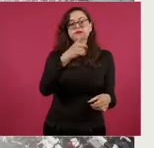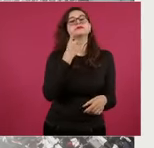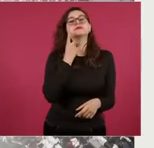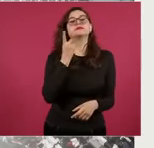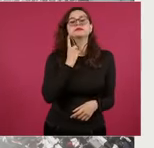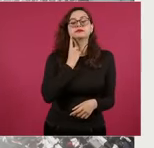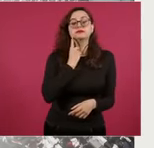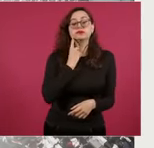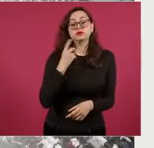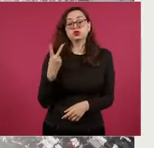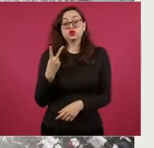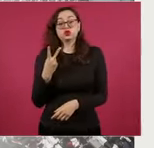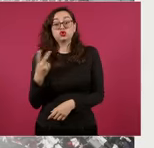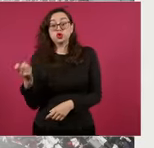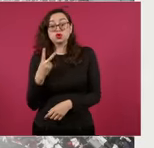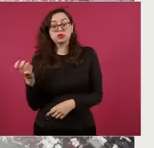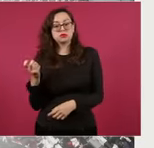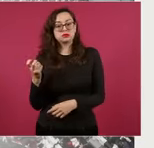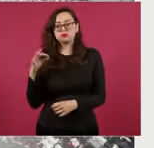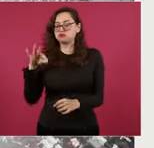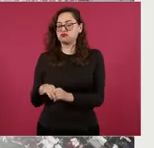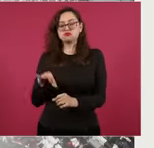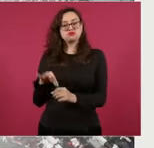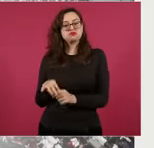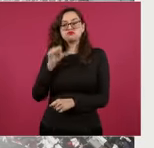y 200 por